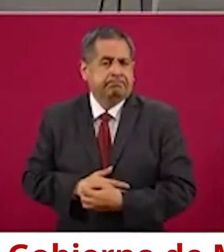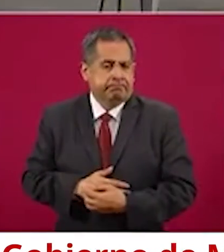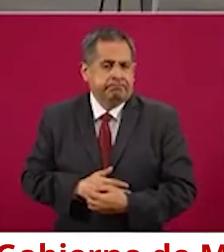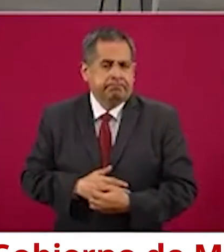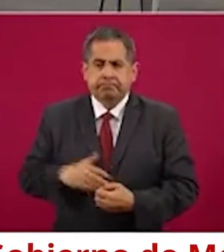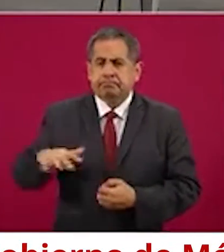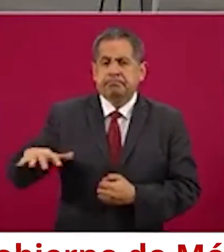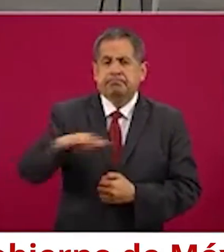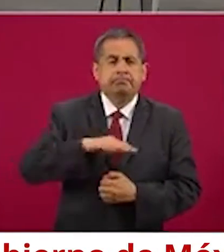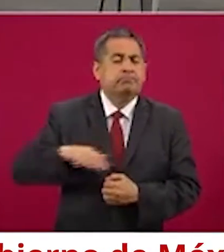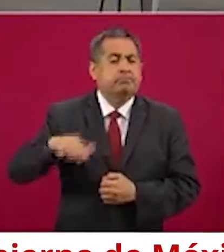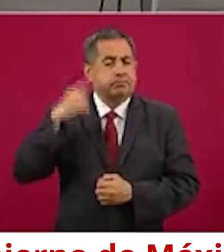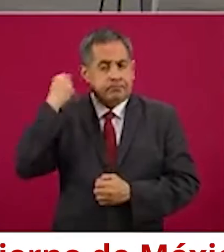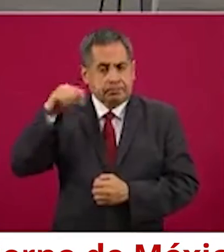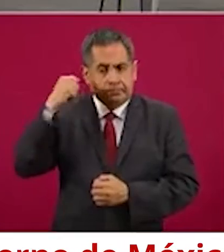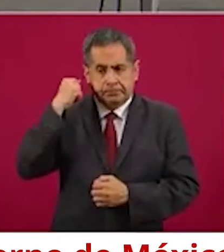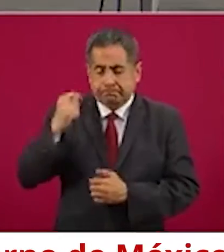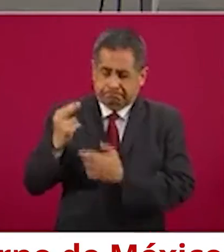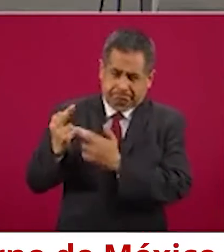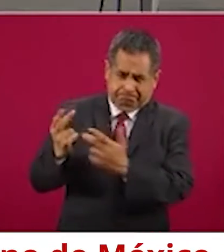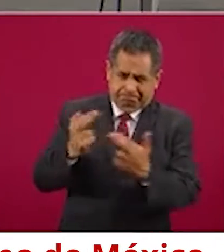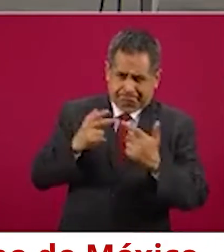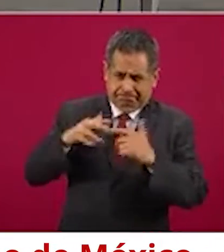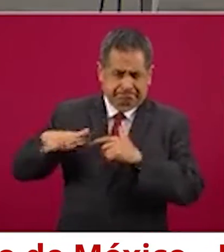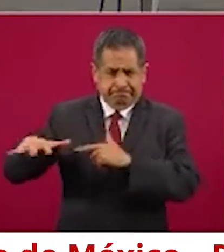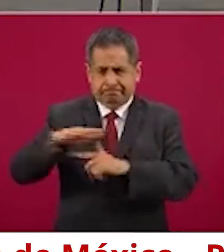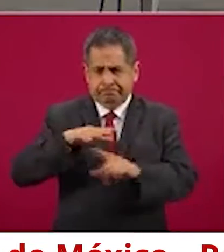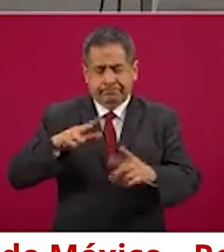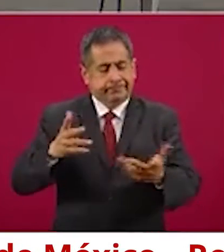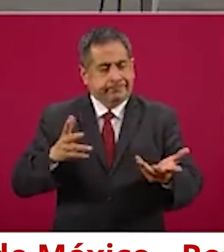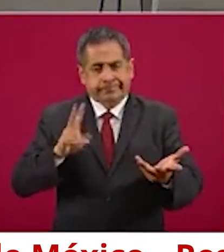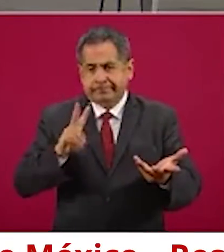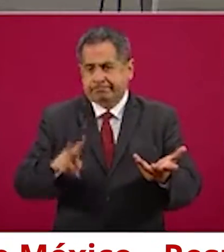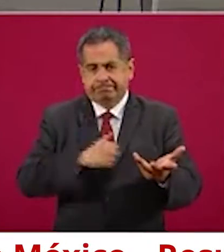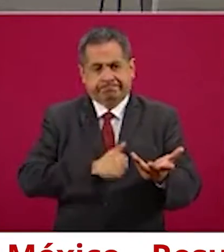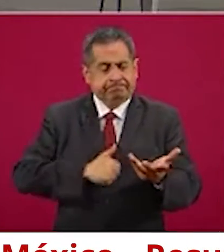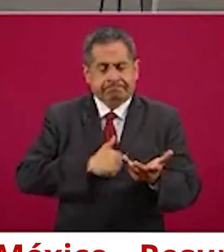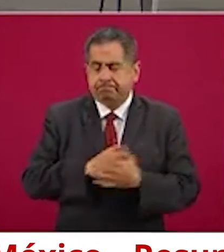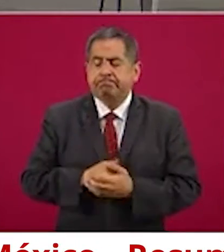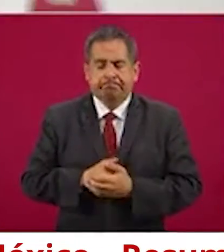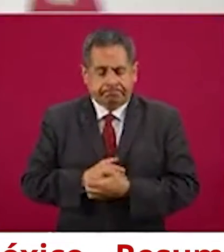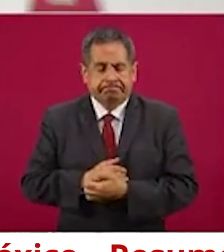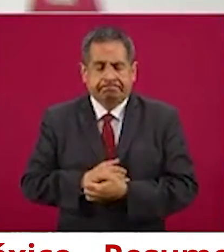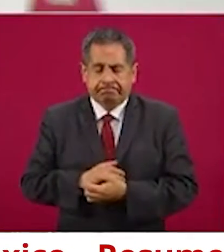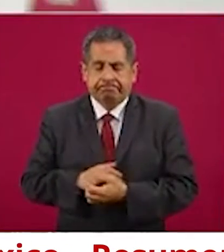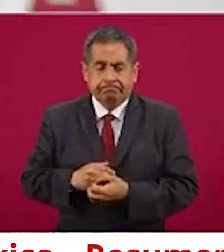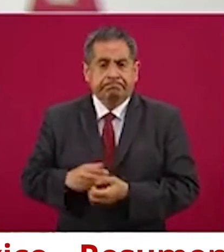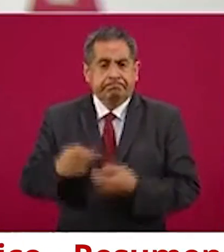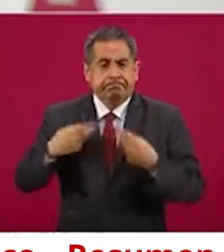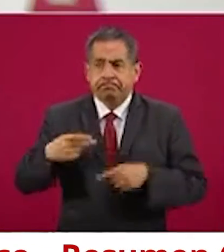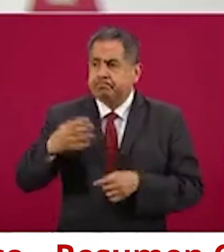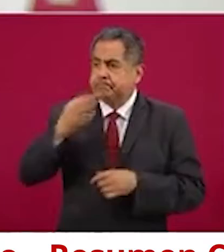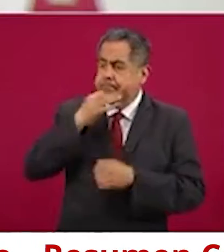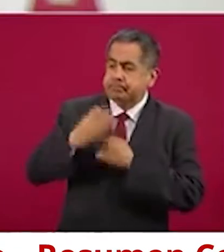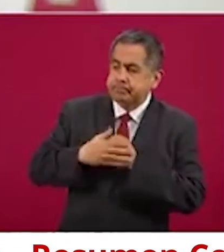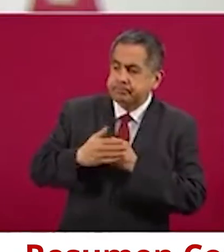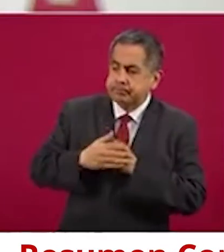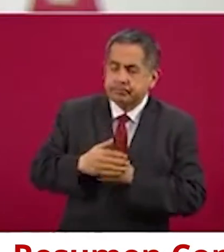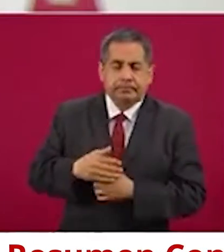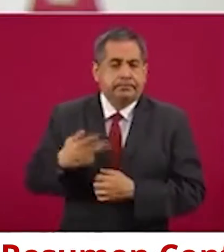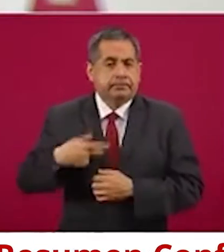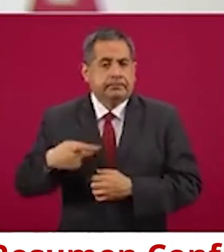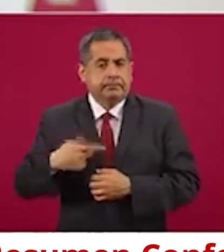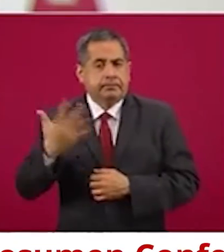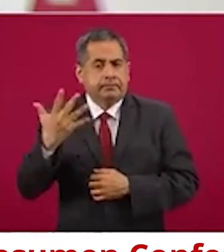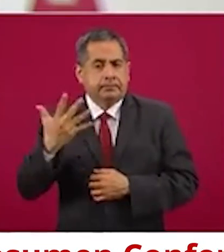de Tabasco, lamentablemente tenemos el informe de cinco personas fallecidas,